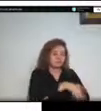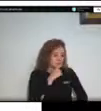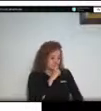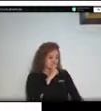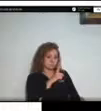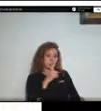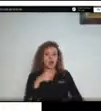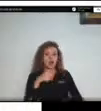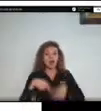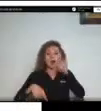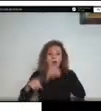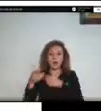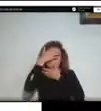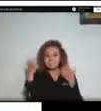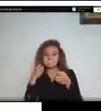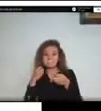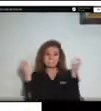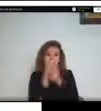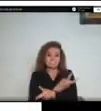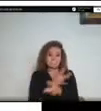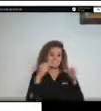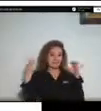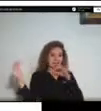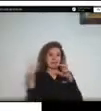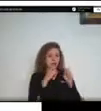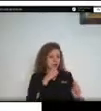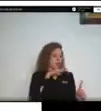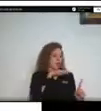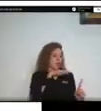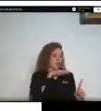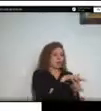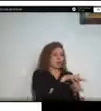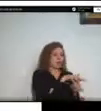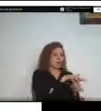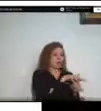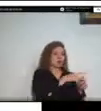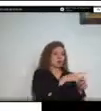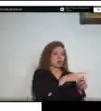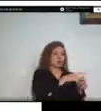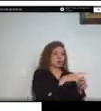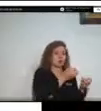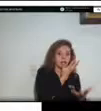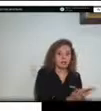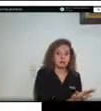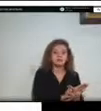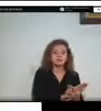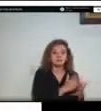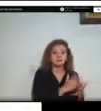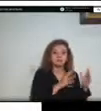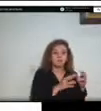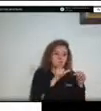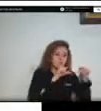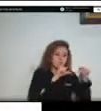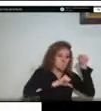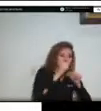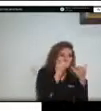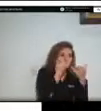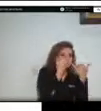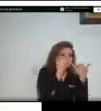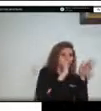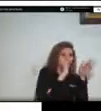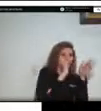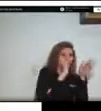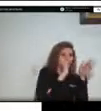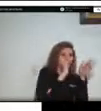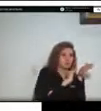infraestructura o burpan el hidrocarburo bien sea refinado o sin refinar sin tener en cuenta la vulnerabilidad de las poblaciones que tenemos